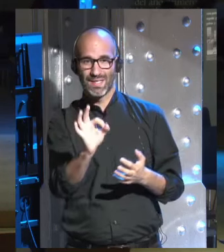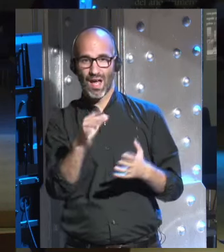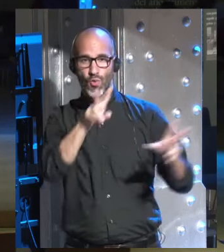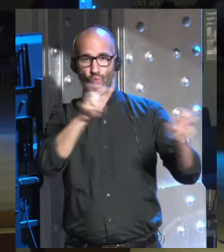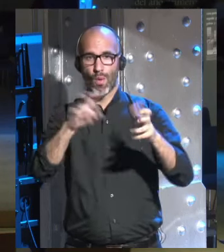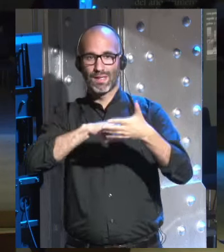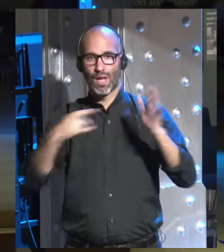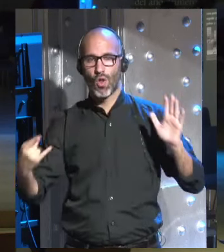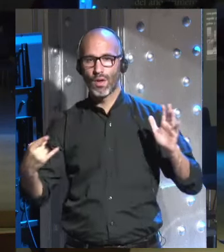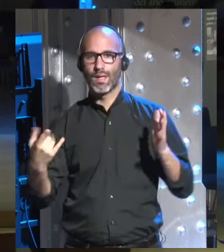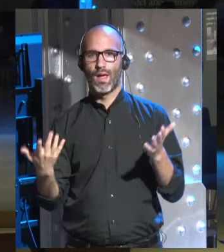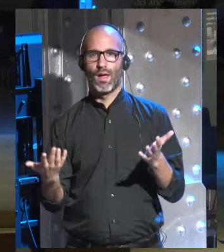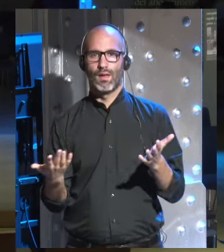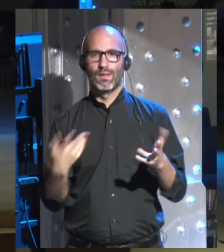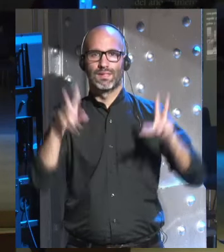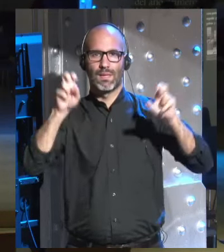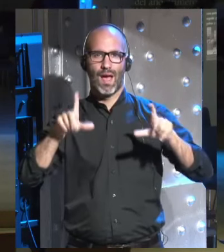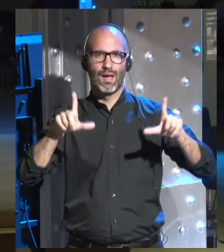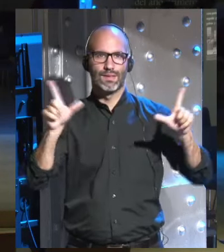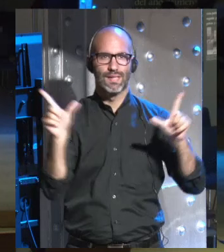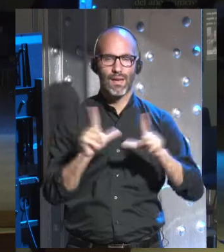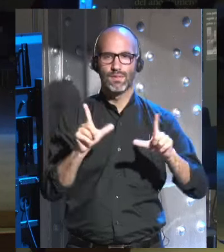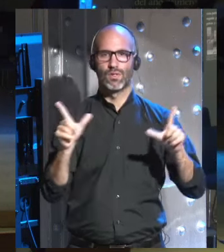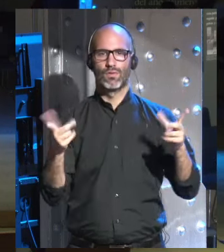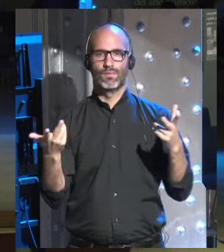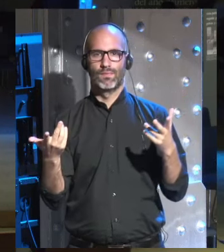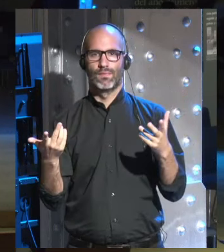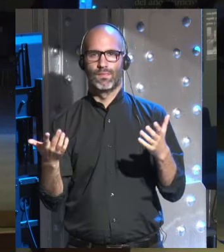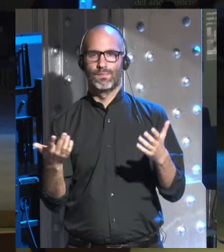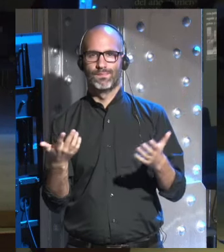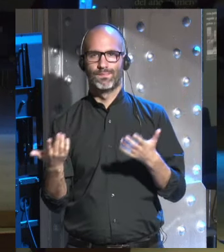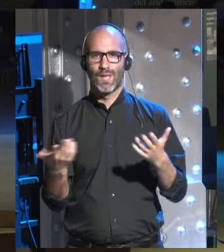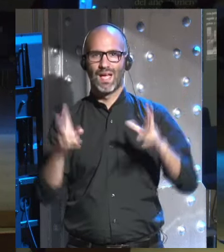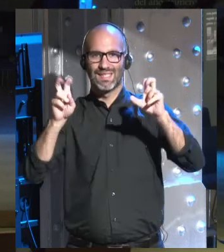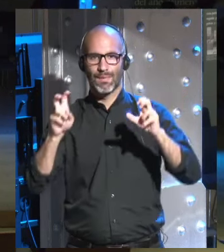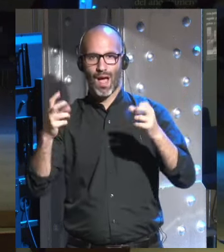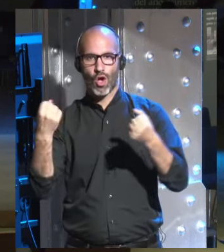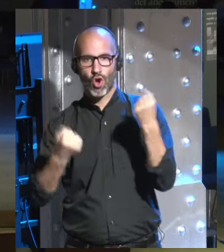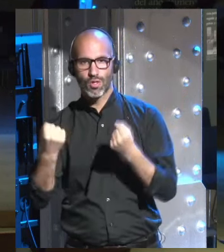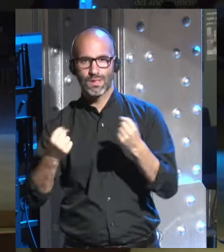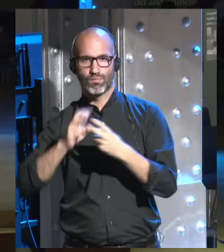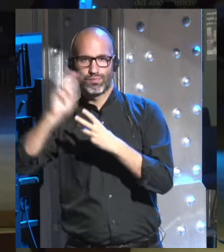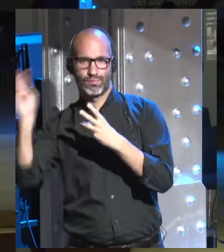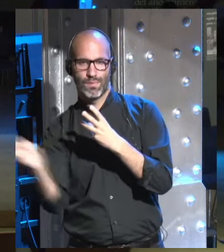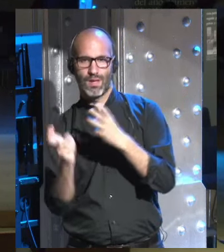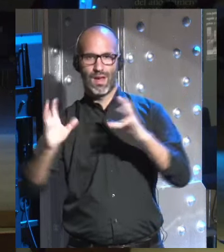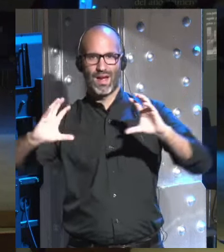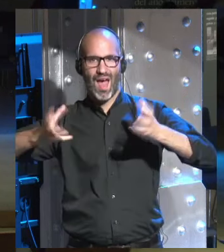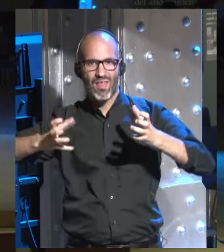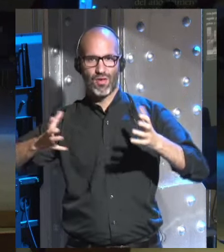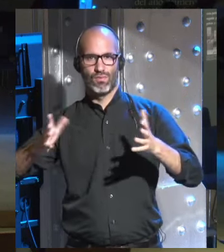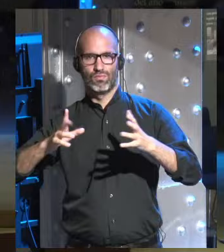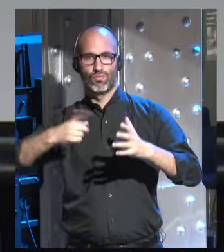tecnologías de televisión de los coches etcétera de la radio